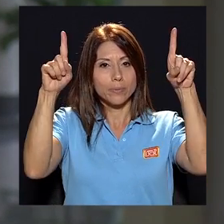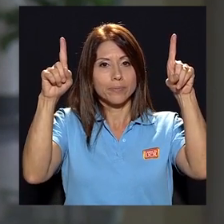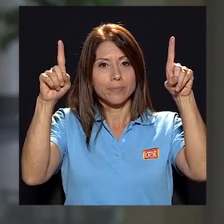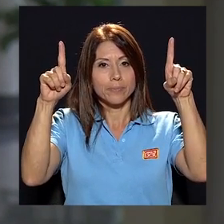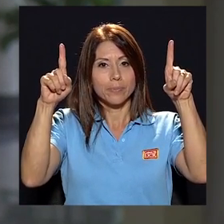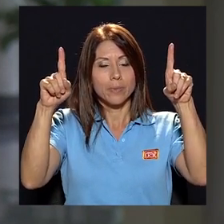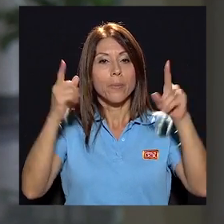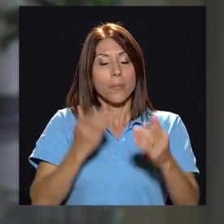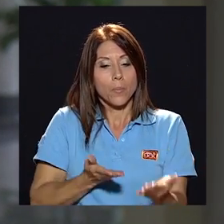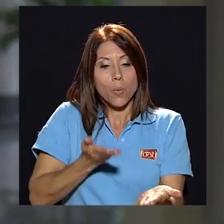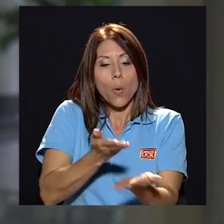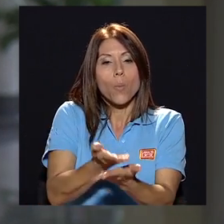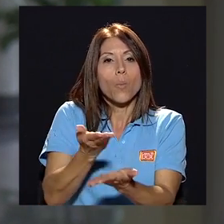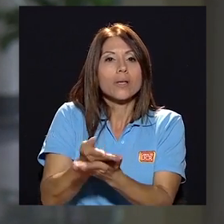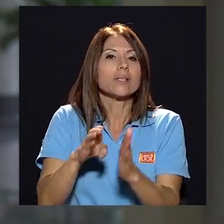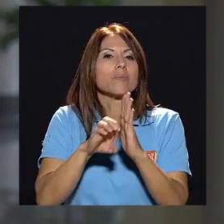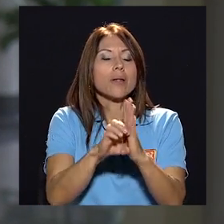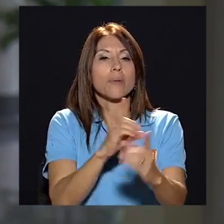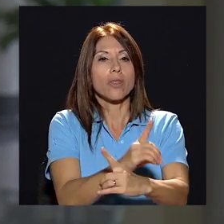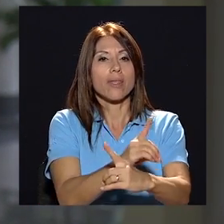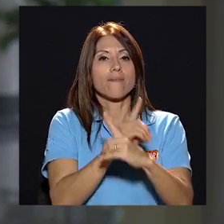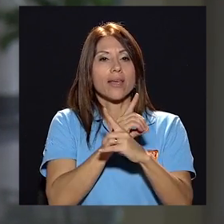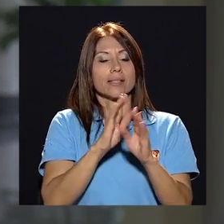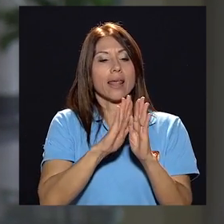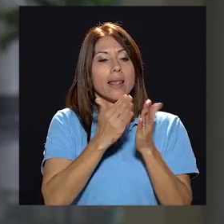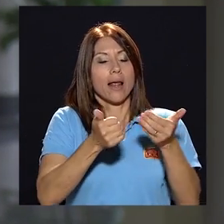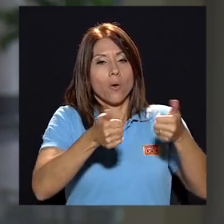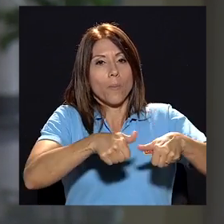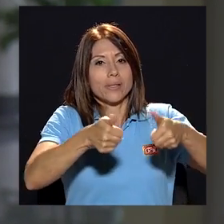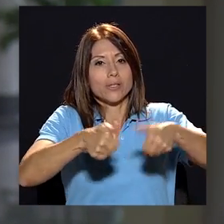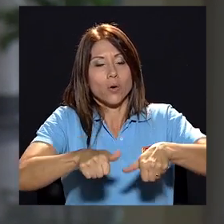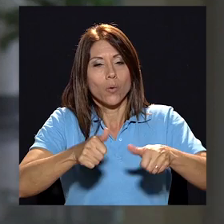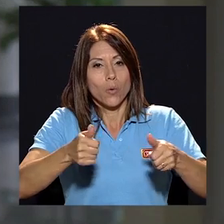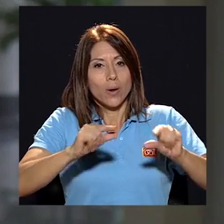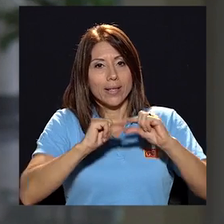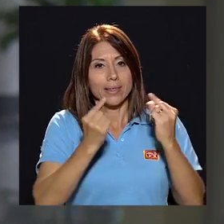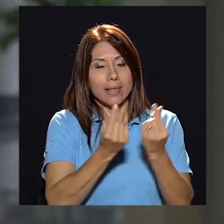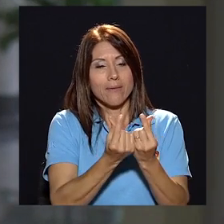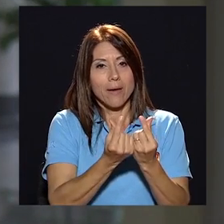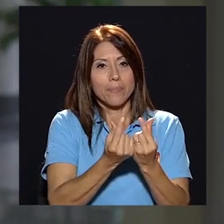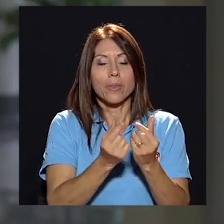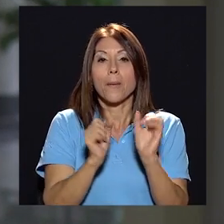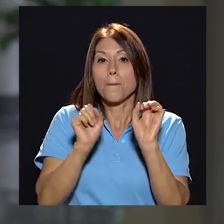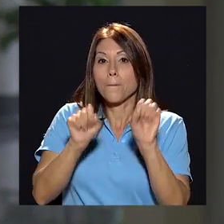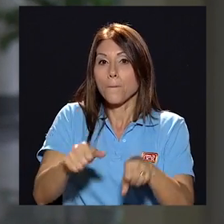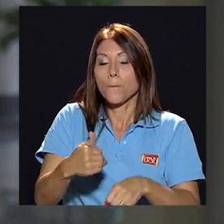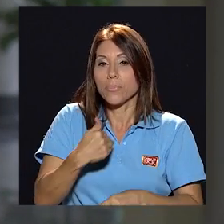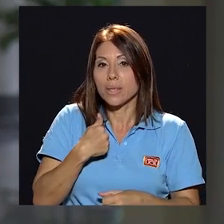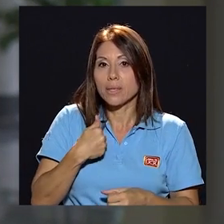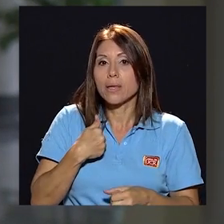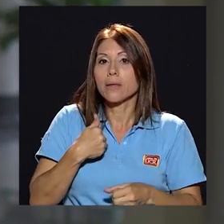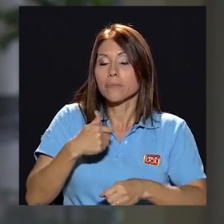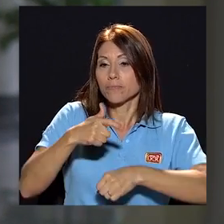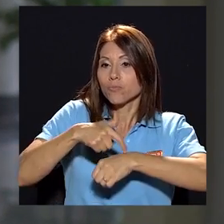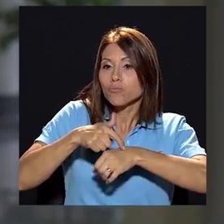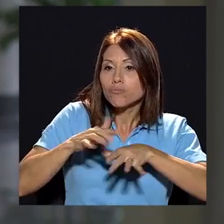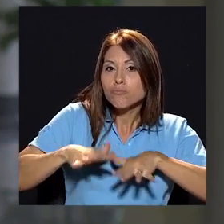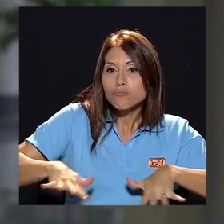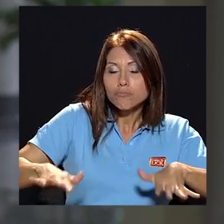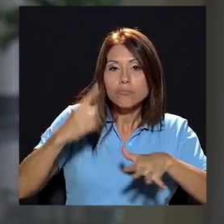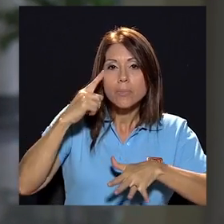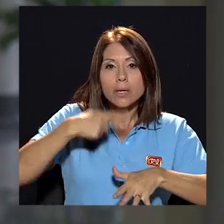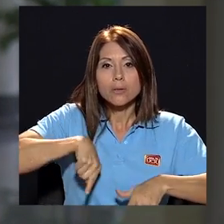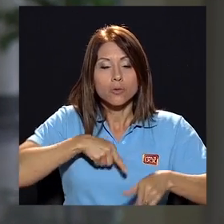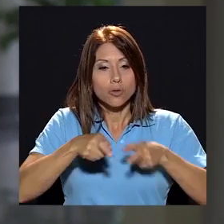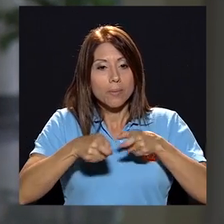realizar propuestas como defensa de la convención colectiva poder contar con espacios donde los